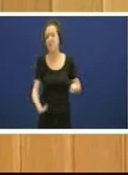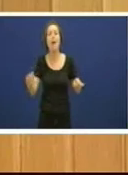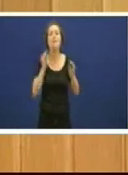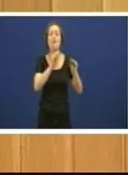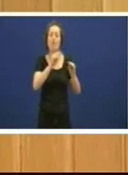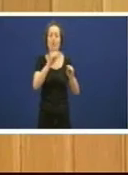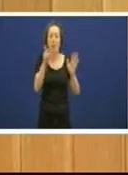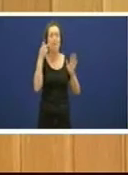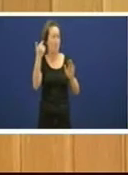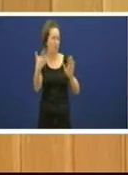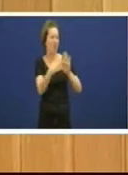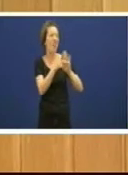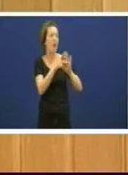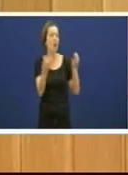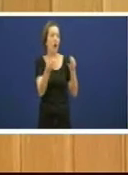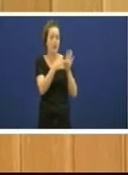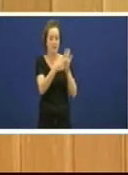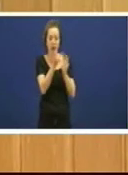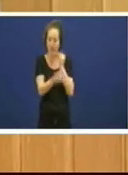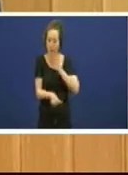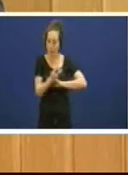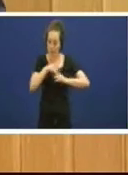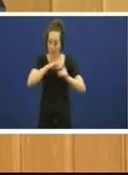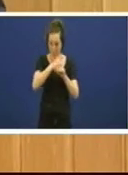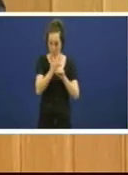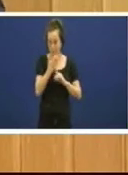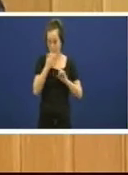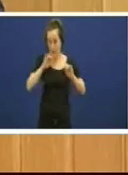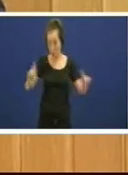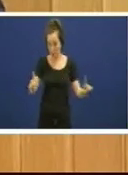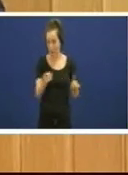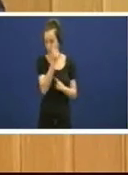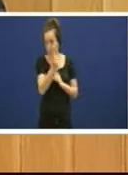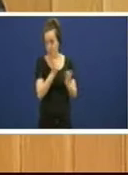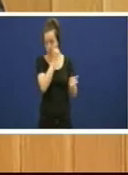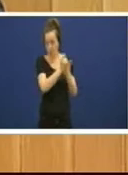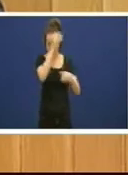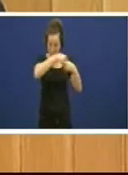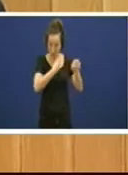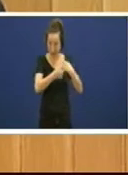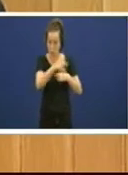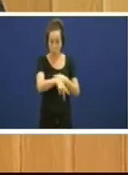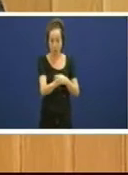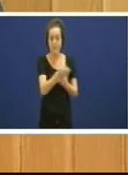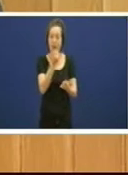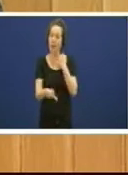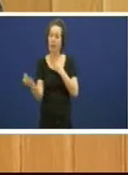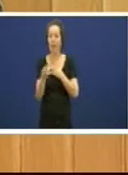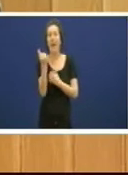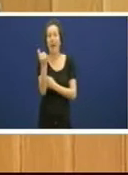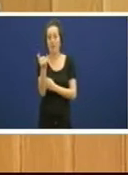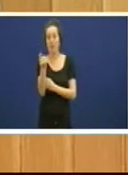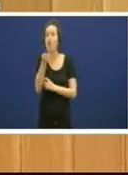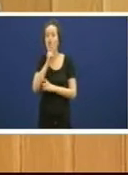famoso é que xenerou unha situación na que no caso de non capitalizarse nos mercados teria que capitalizarse obligatoriamente con